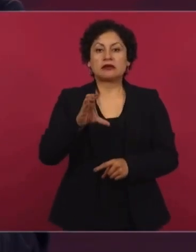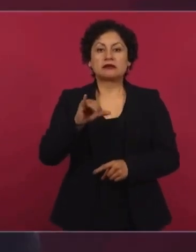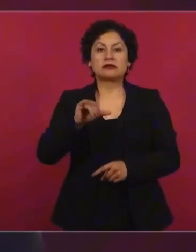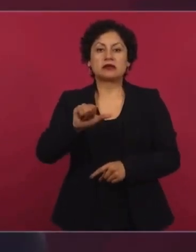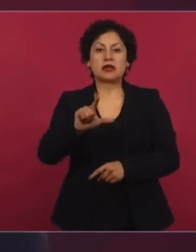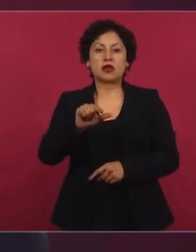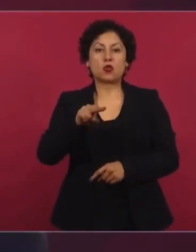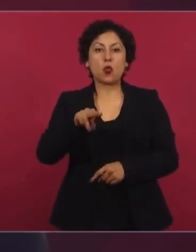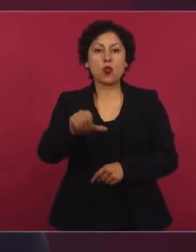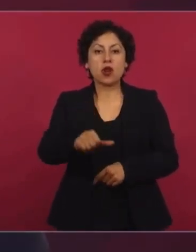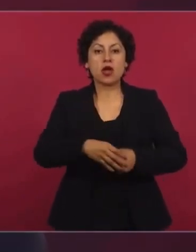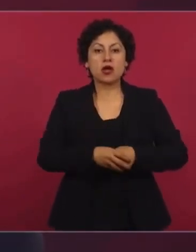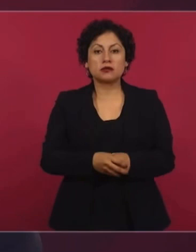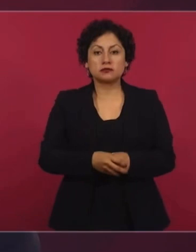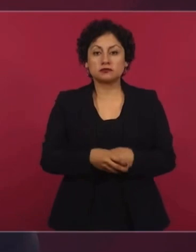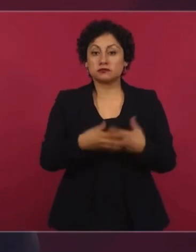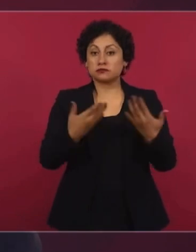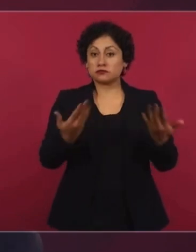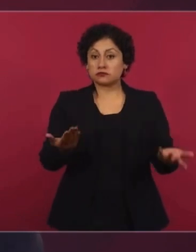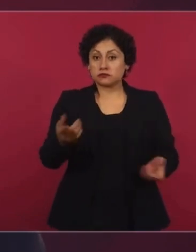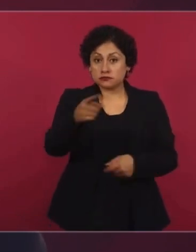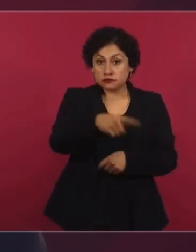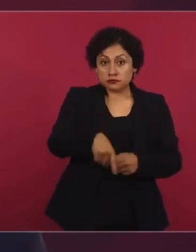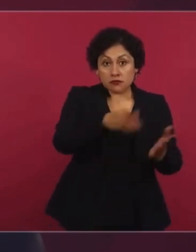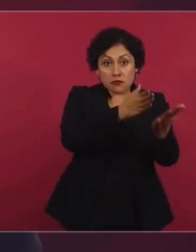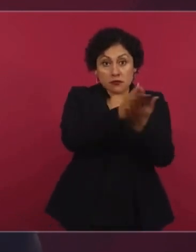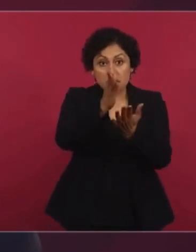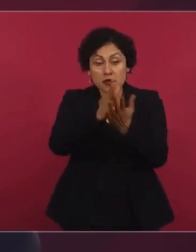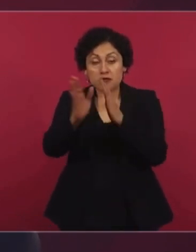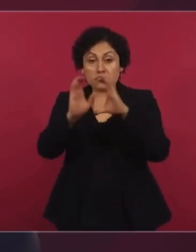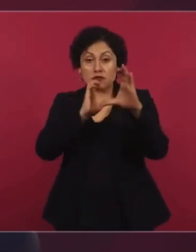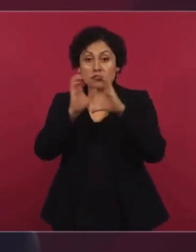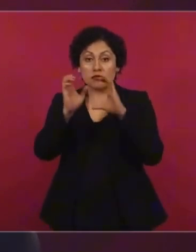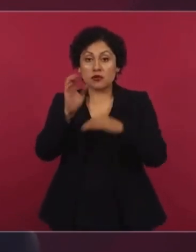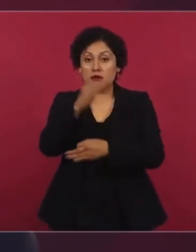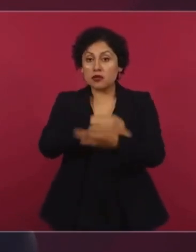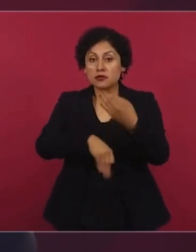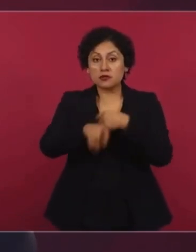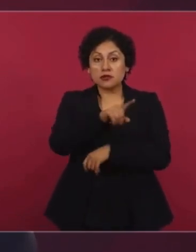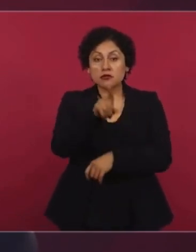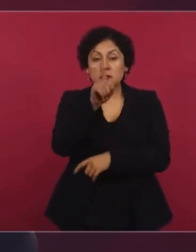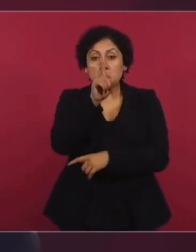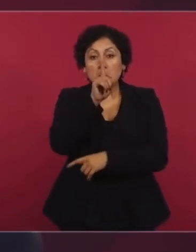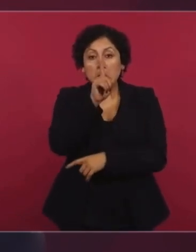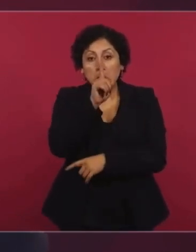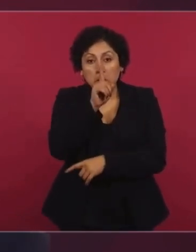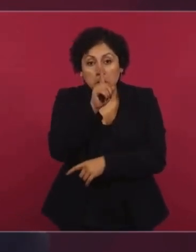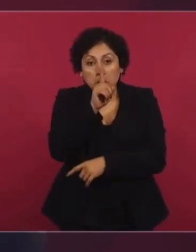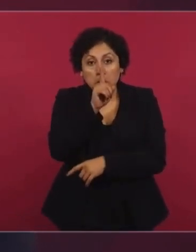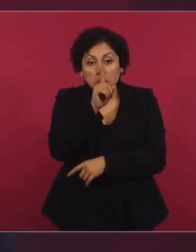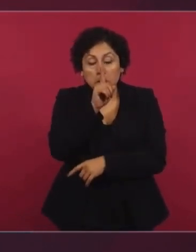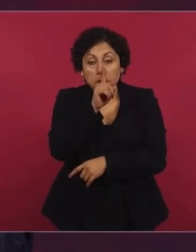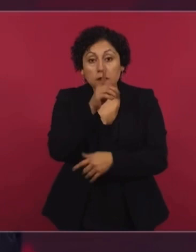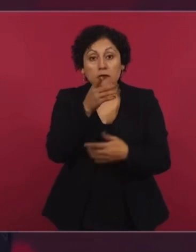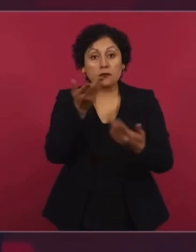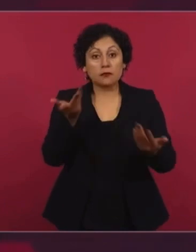están callados todos los medios con honrosas excepciones. silencio.